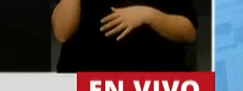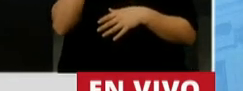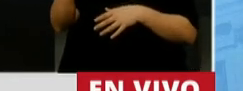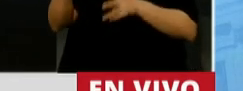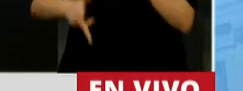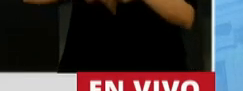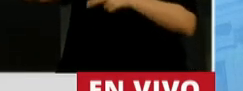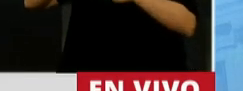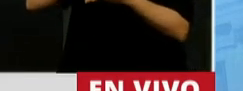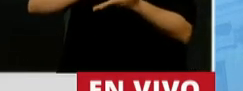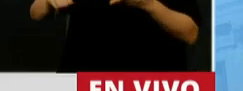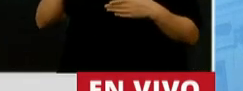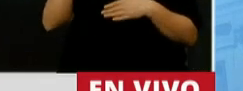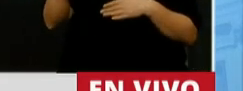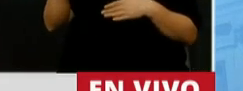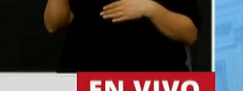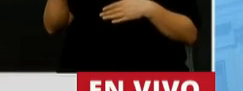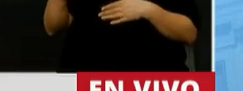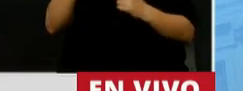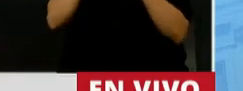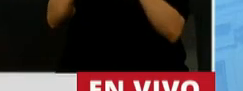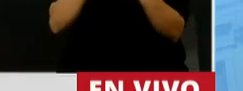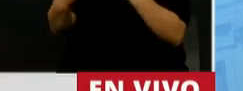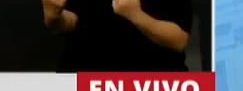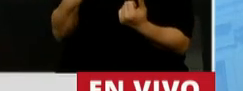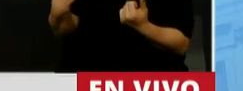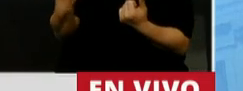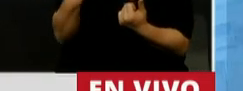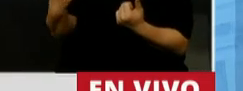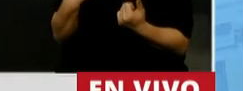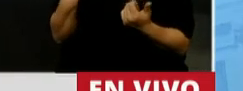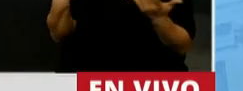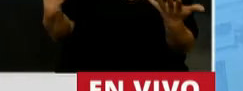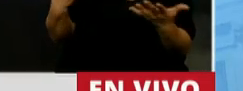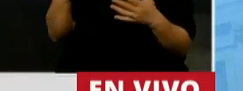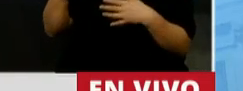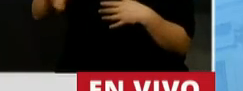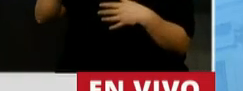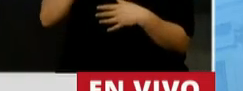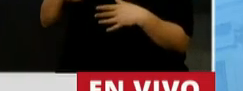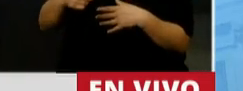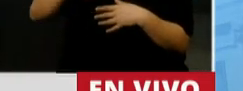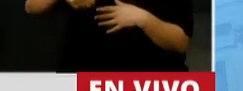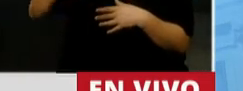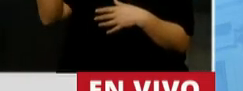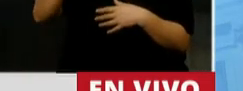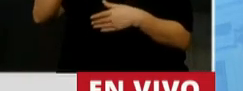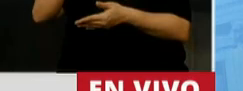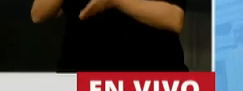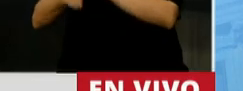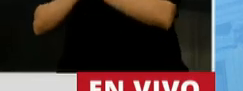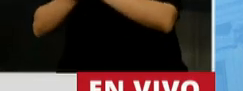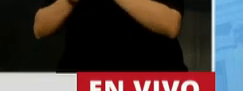unos diputados que nos criticaban porque hay represión, porque